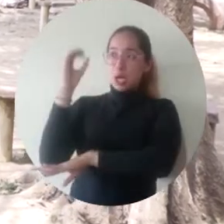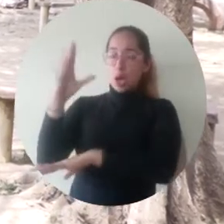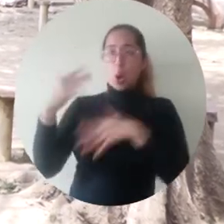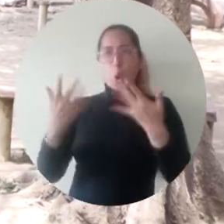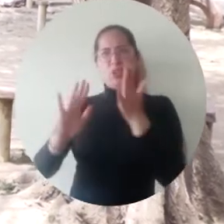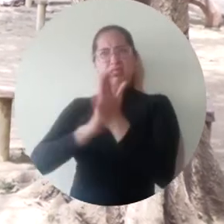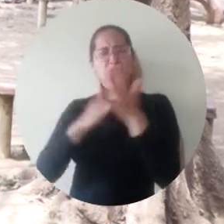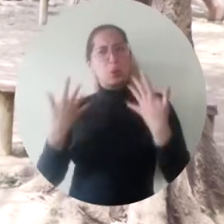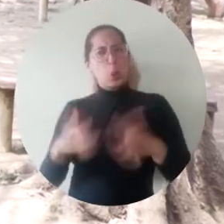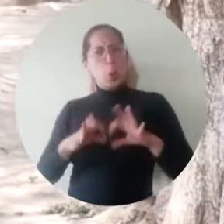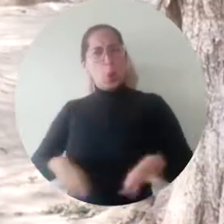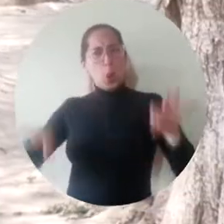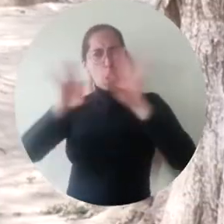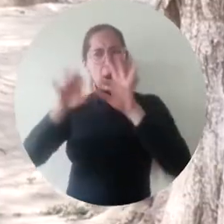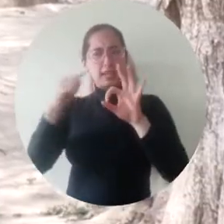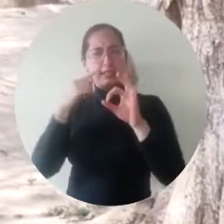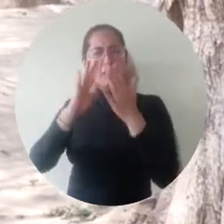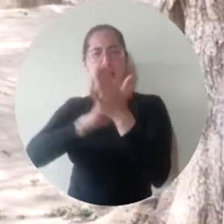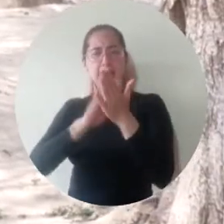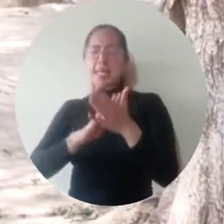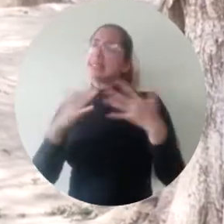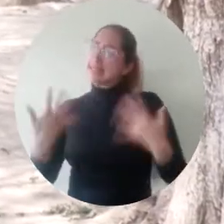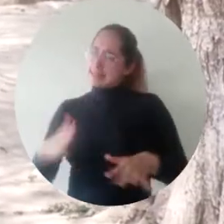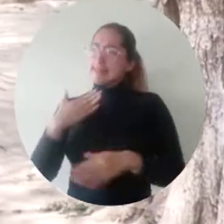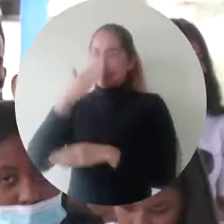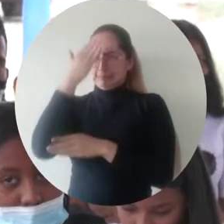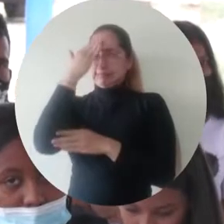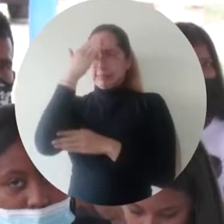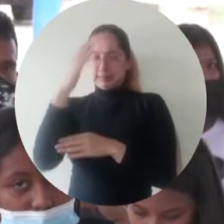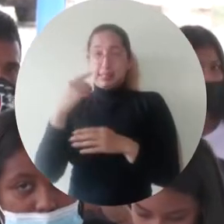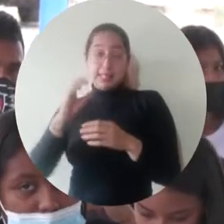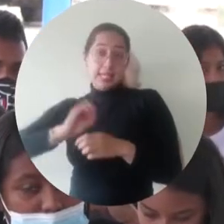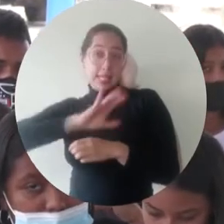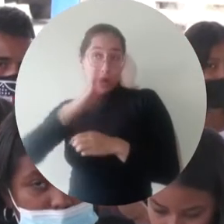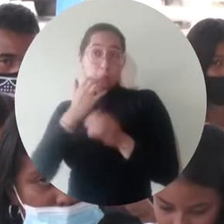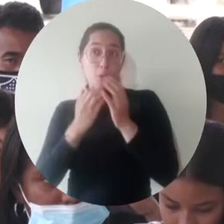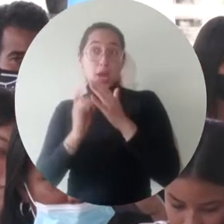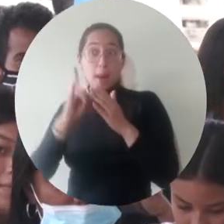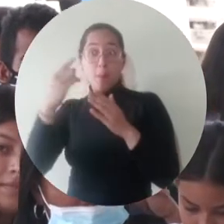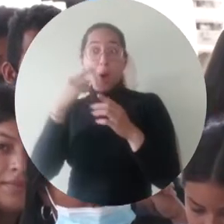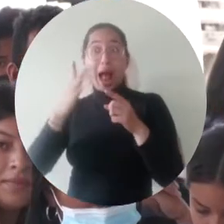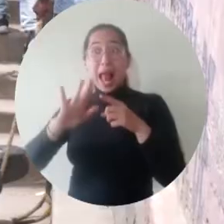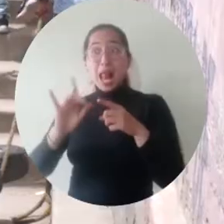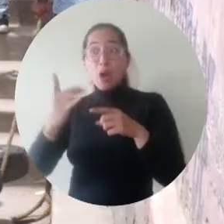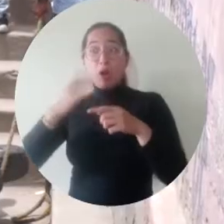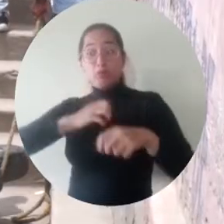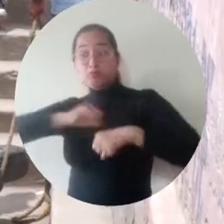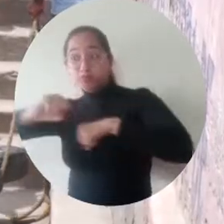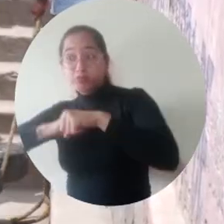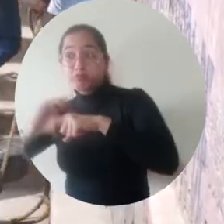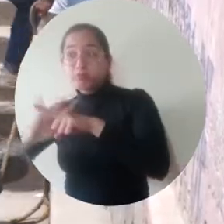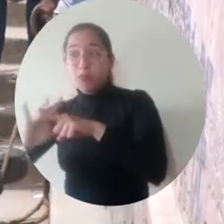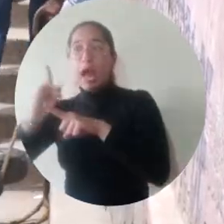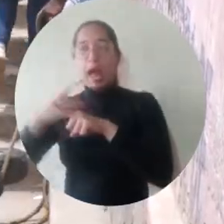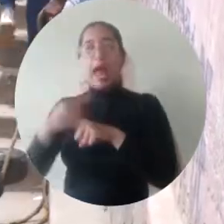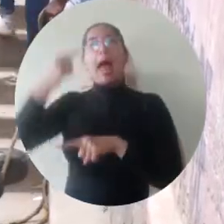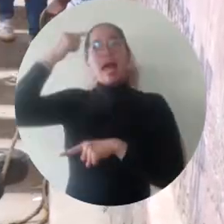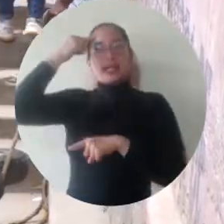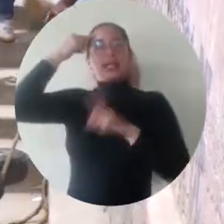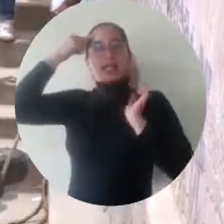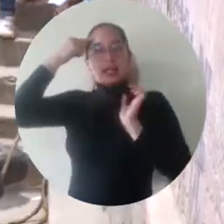a darnos ese tipo de información. Pues nos puede ayudar demasiado la información que nos brinden, porque eso lo vamos a tener en cuenta cuando actuemos,